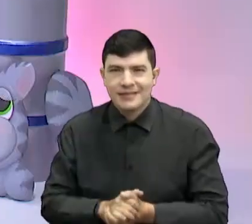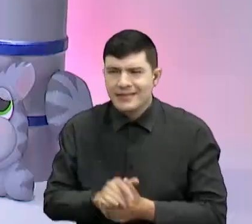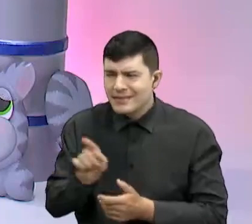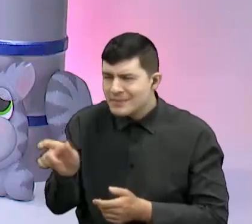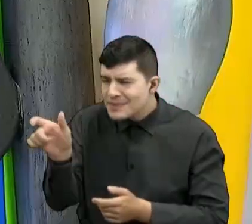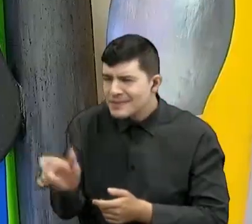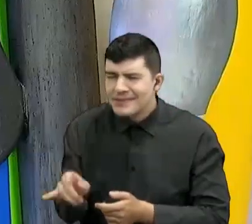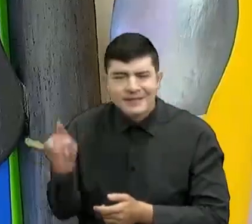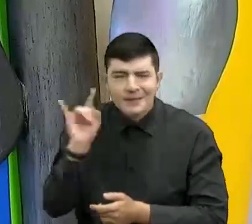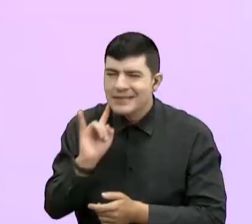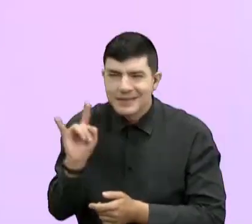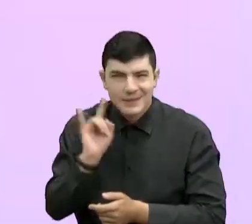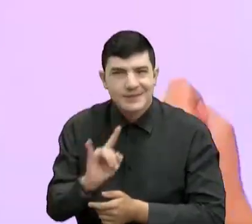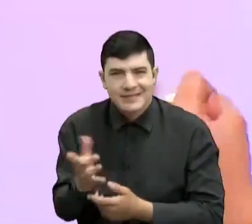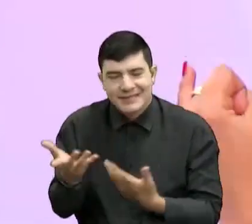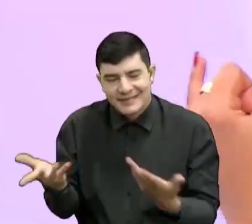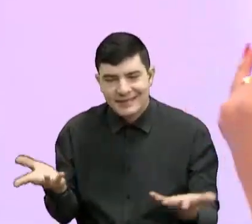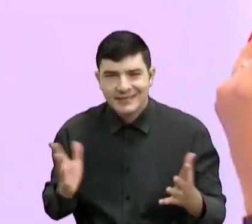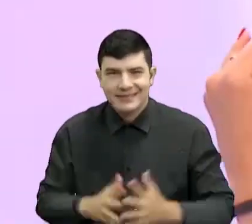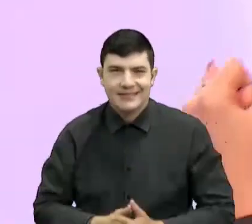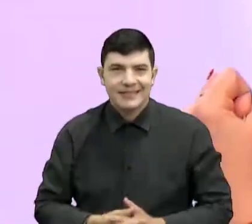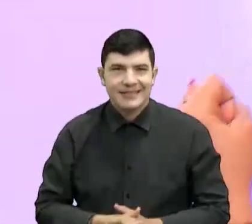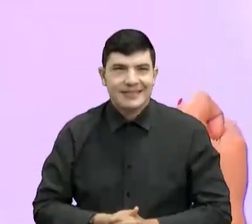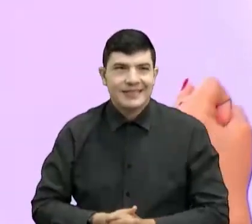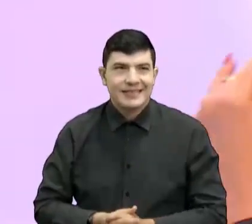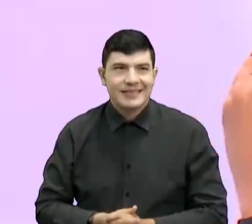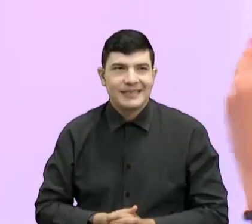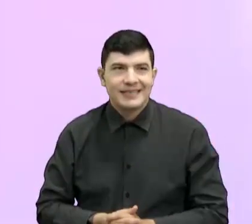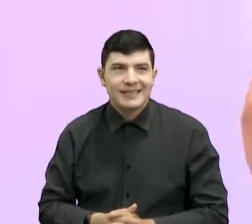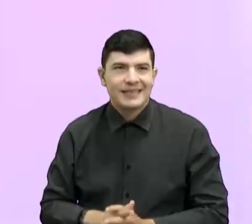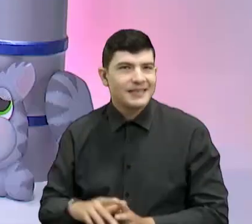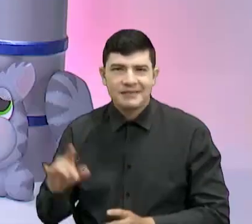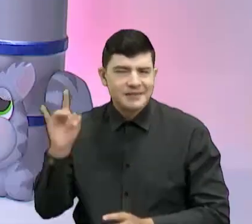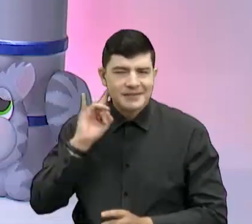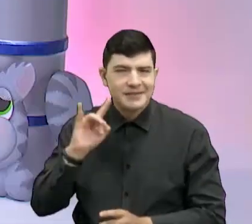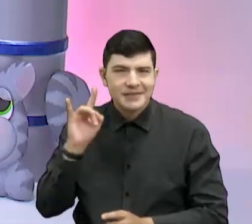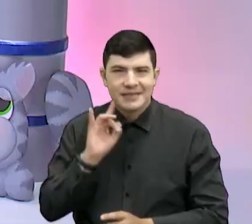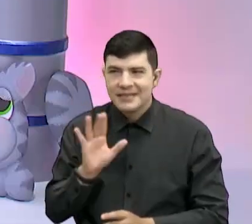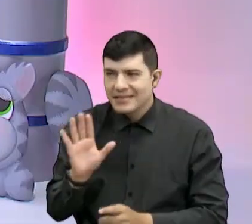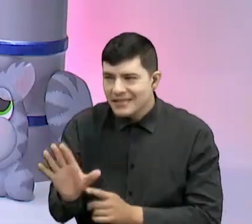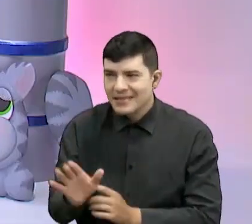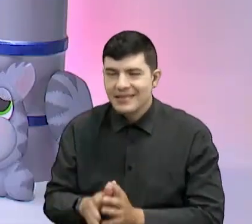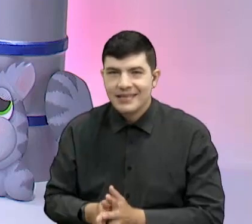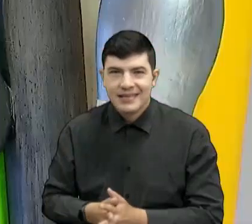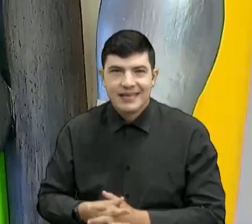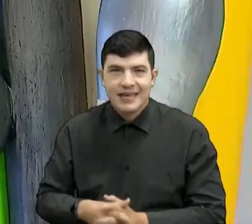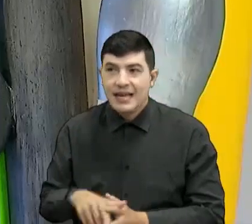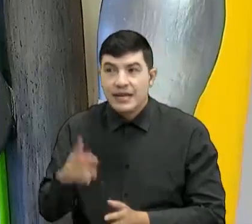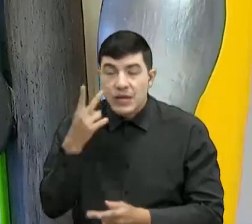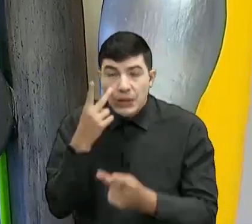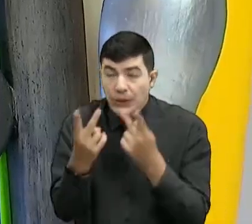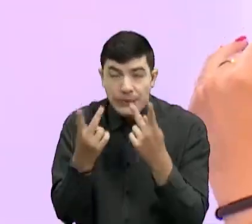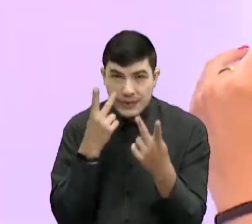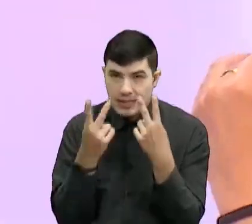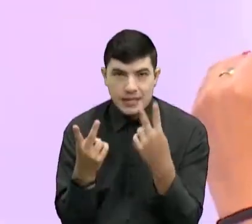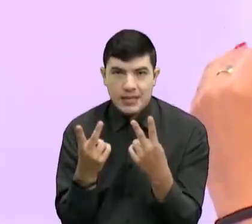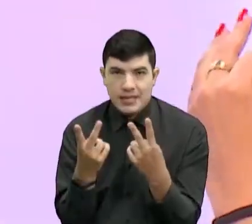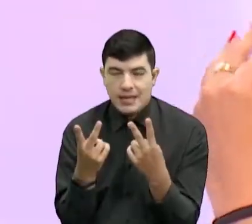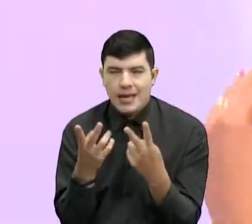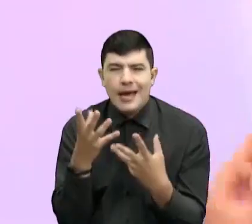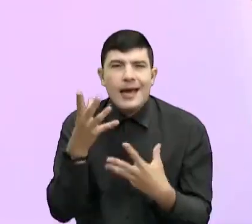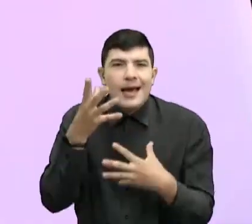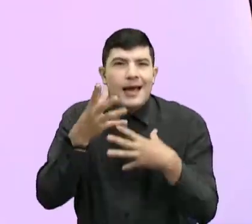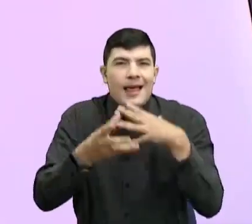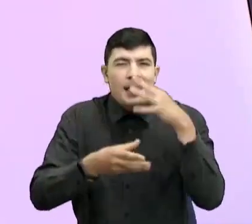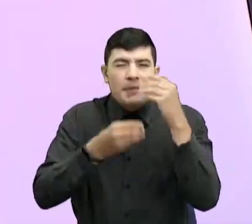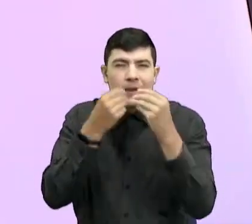O sea, en el sentido. Bueno, sí escucha. A la garachas. Sí, no escucha. Ok. No ve, casi no ve. Y parece